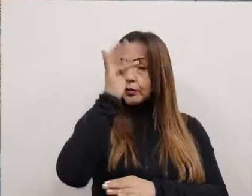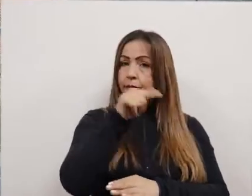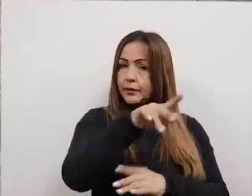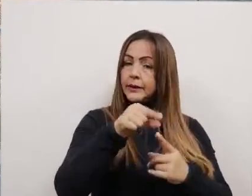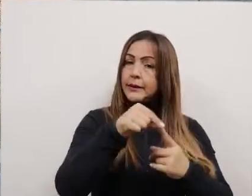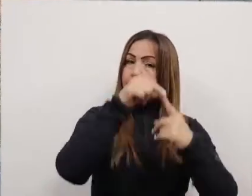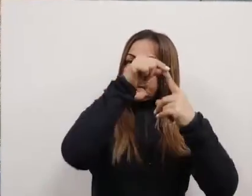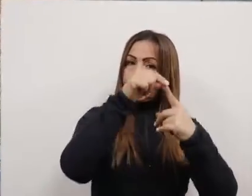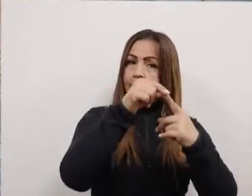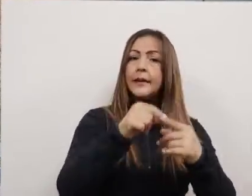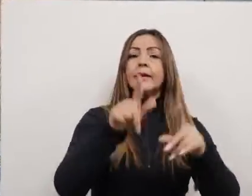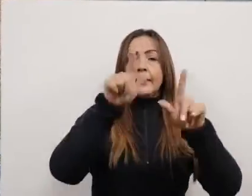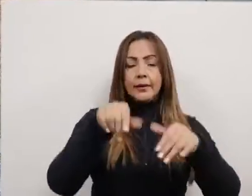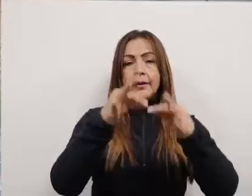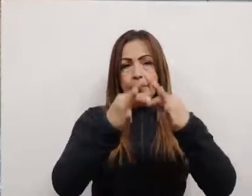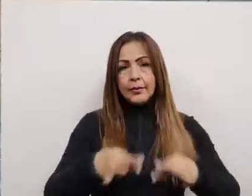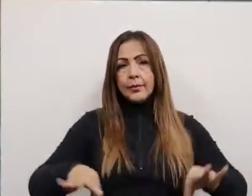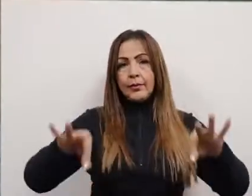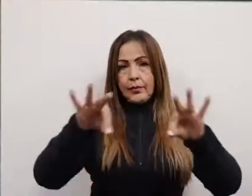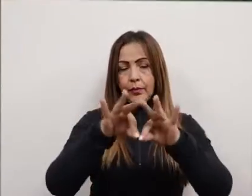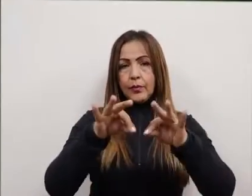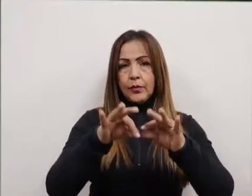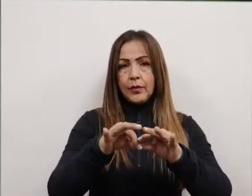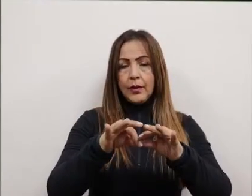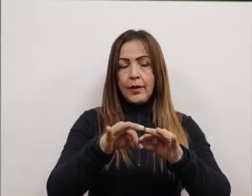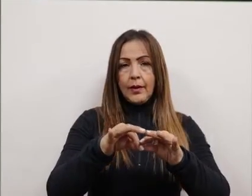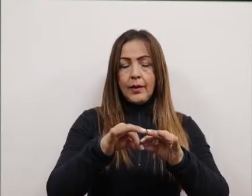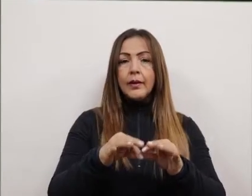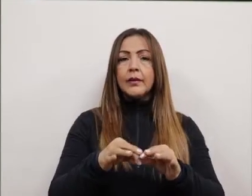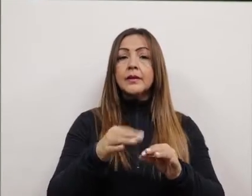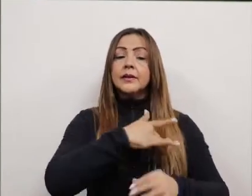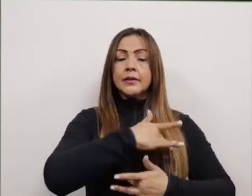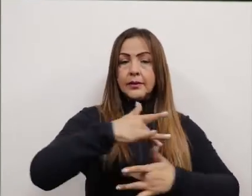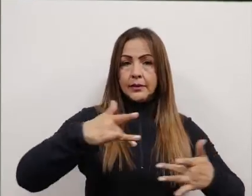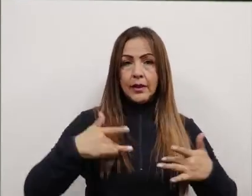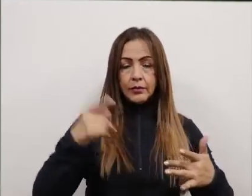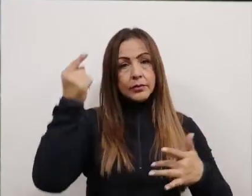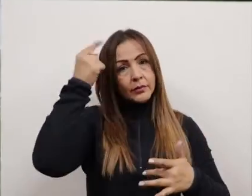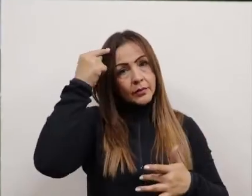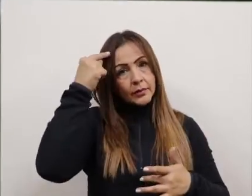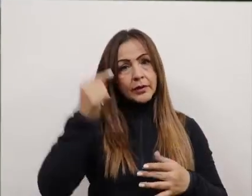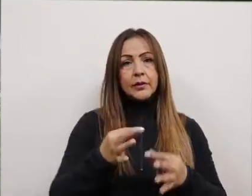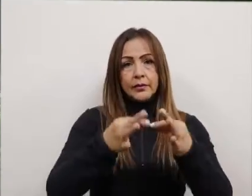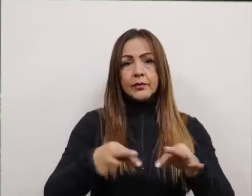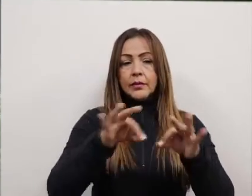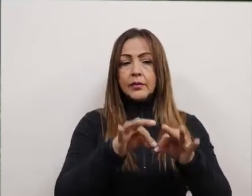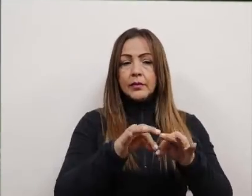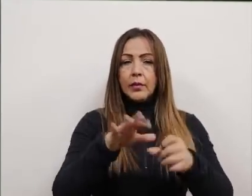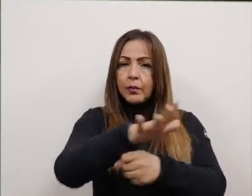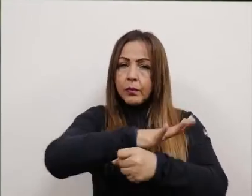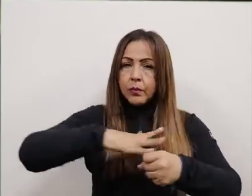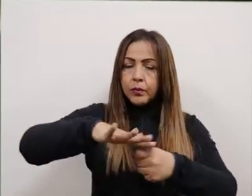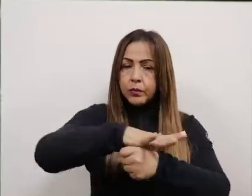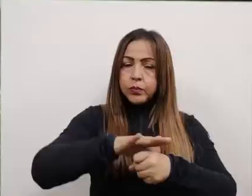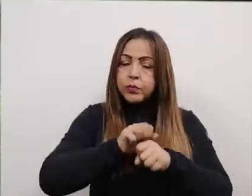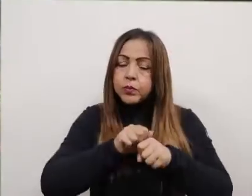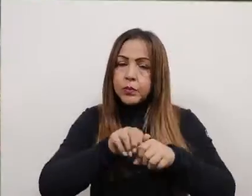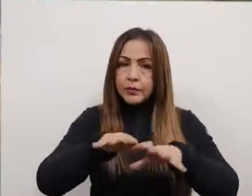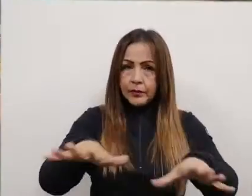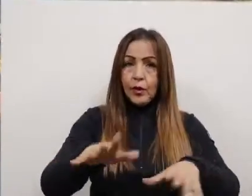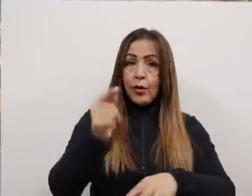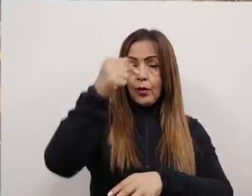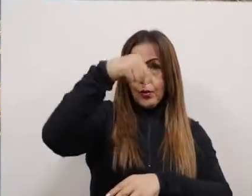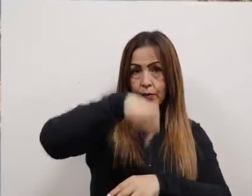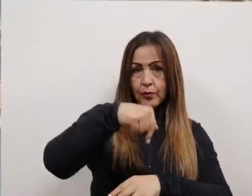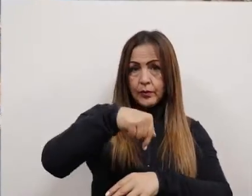necesidades de Zipaquirá y de la región. También para materializar el importante proyecto de la unidad de salud mental que será